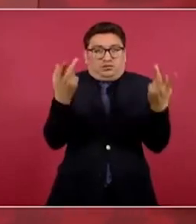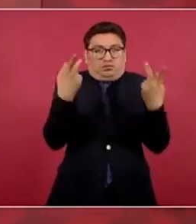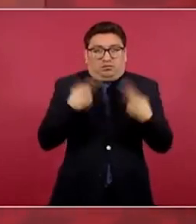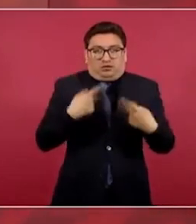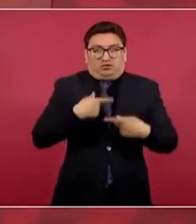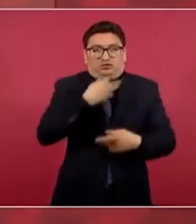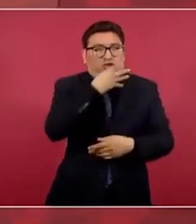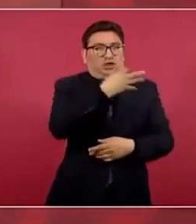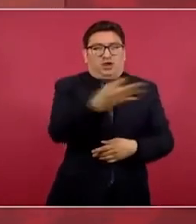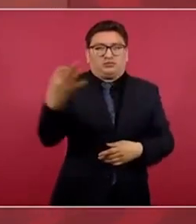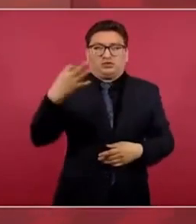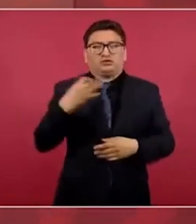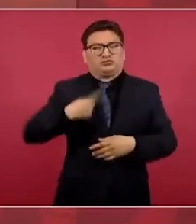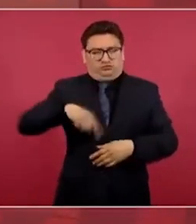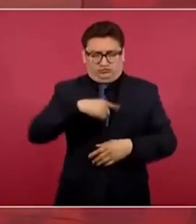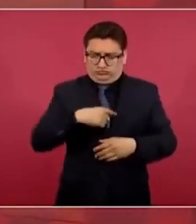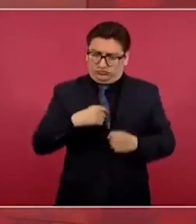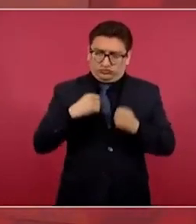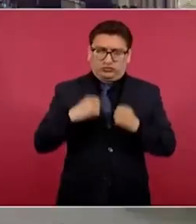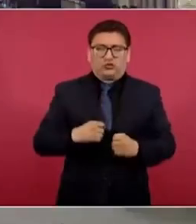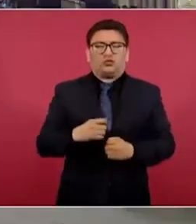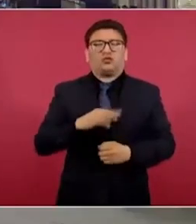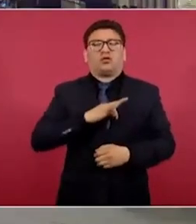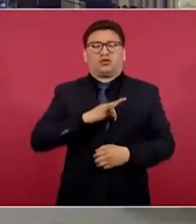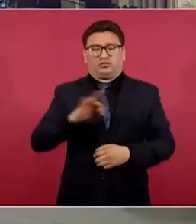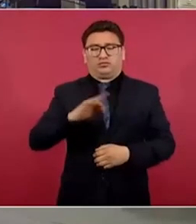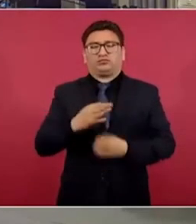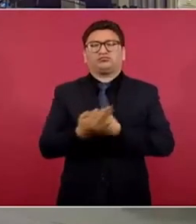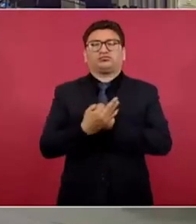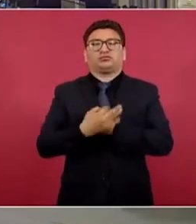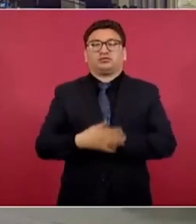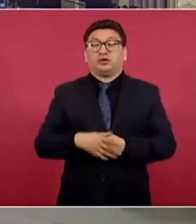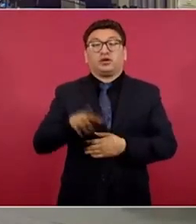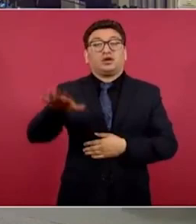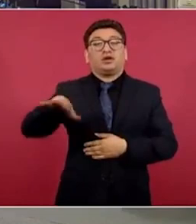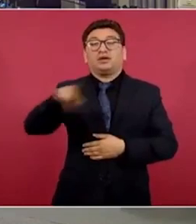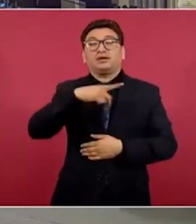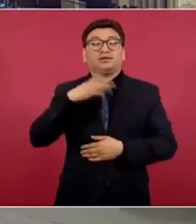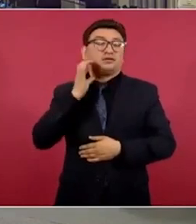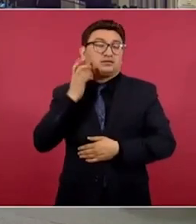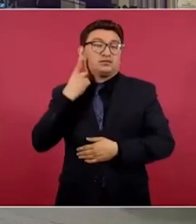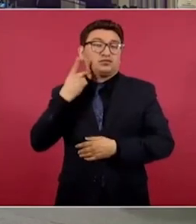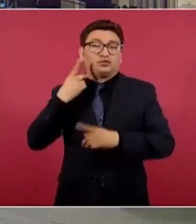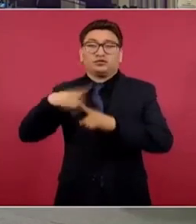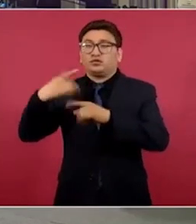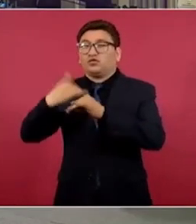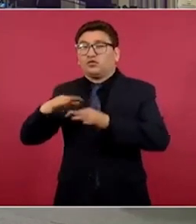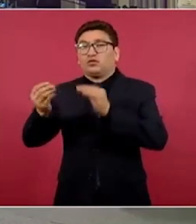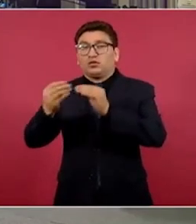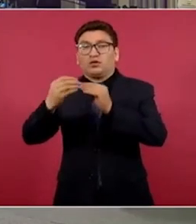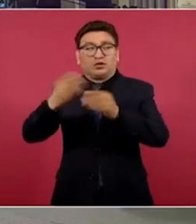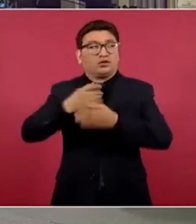protegidos. ¿Y los legisladores no deberían de informar a los acuerdos que llegan?